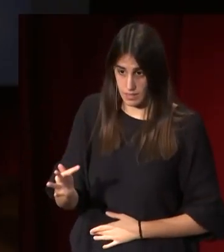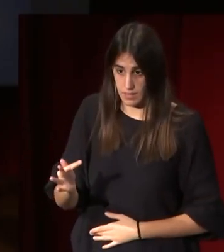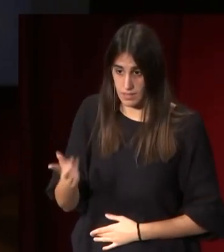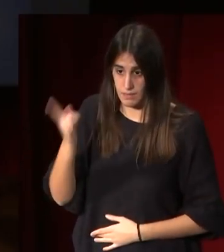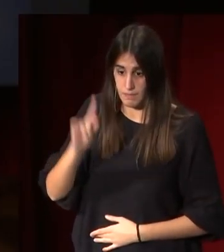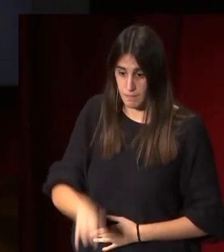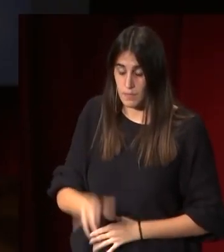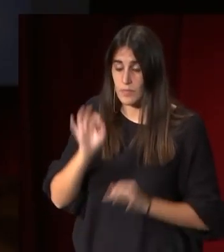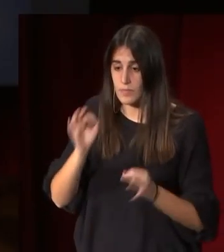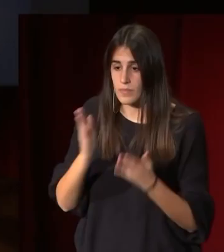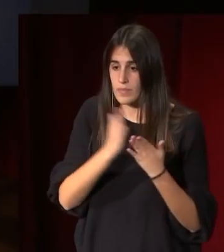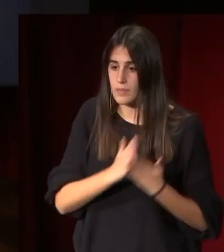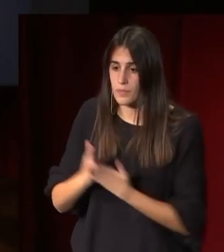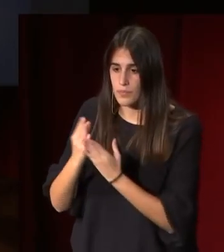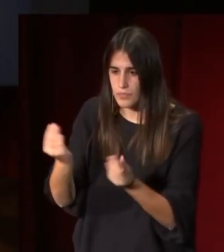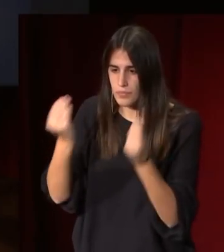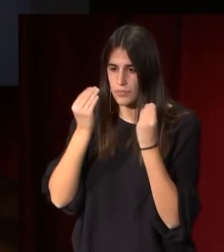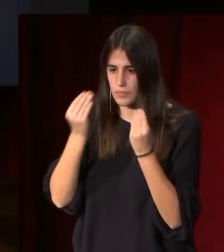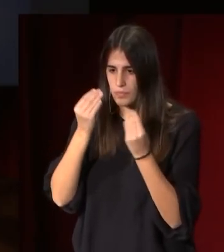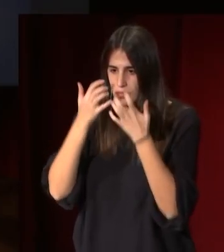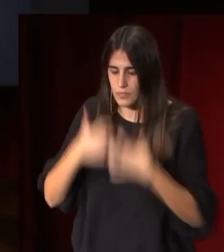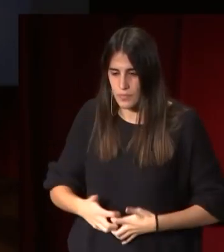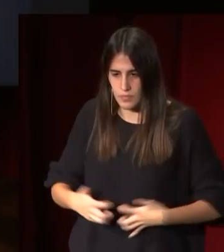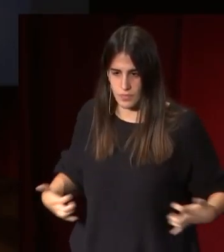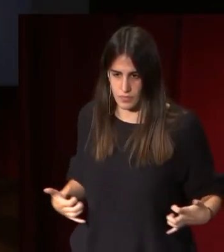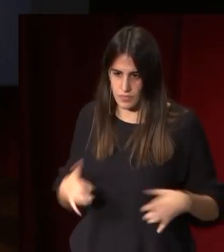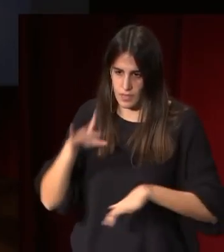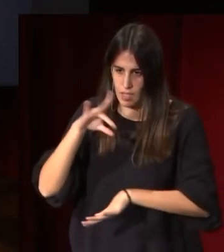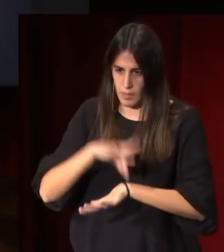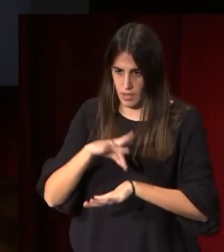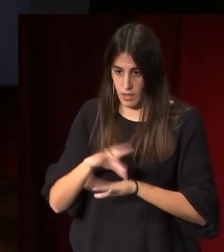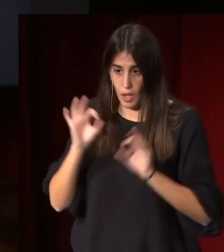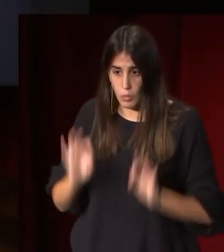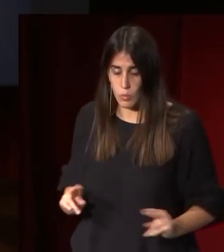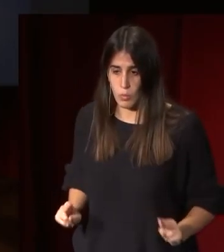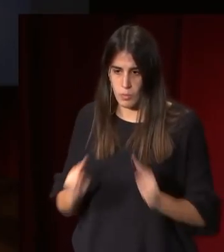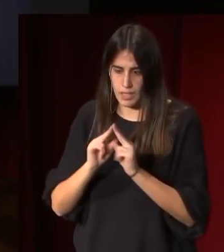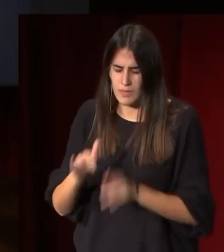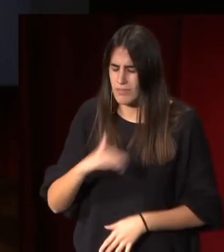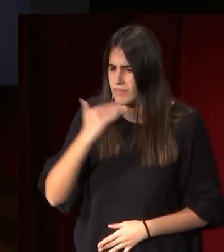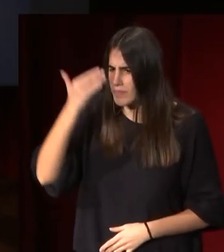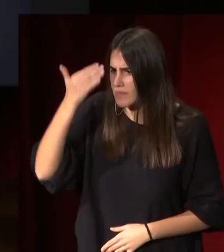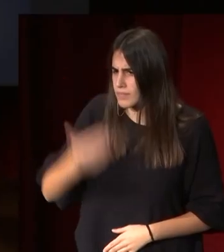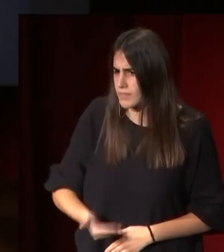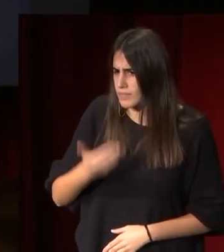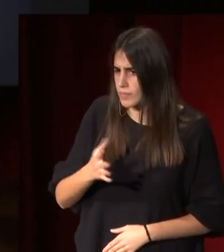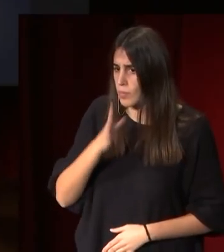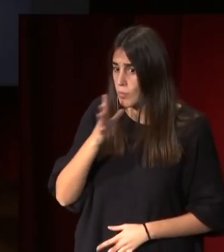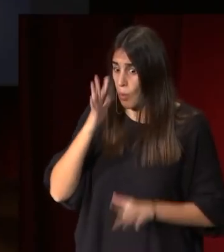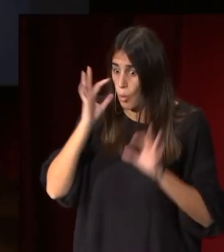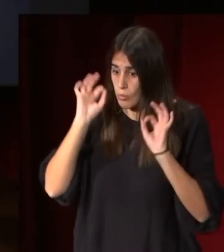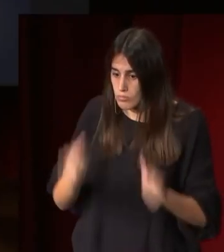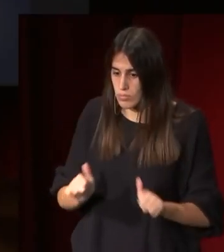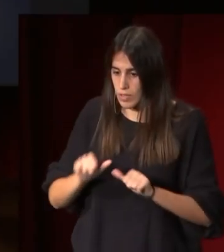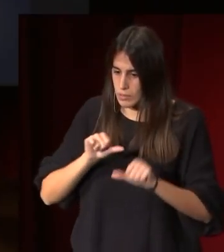a clases de disección en el Colegio de Medicina en París. Y esto es algo muy importante porque le va a dar un